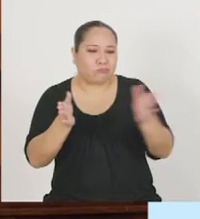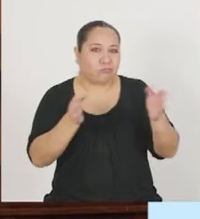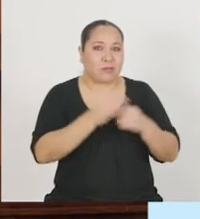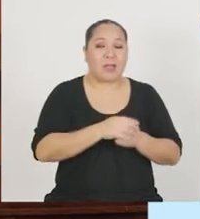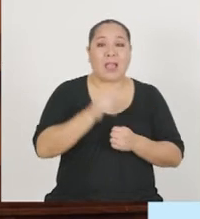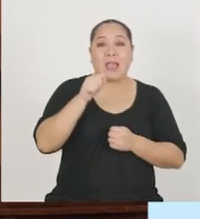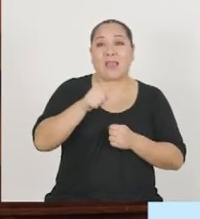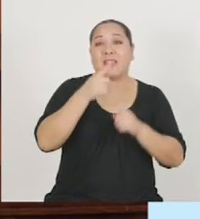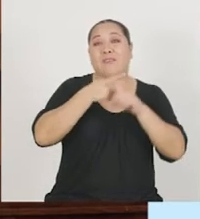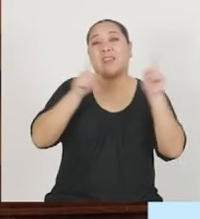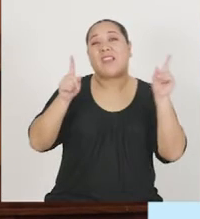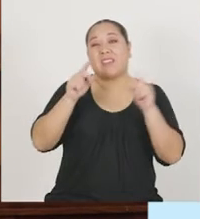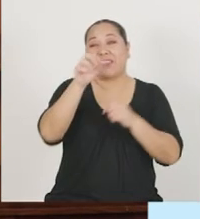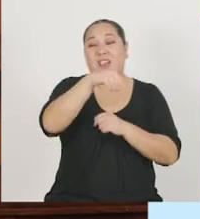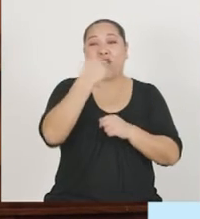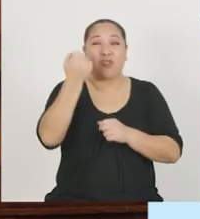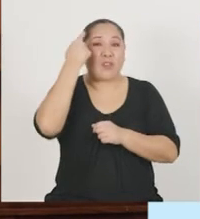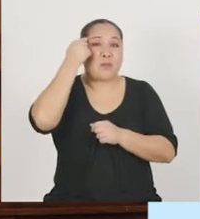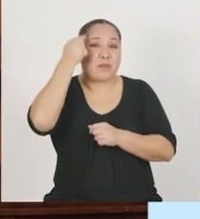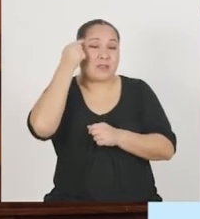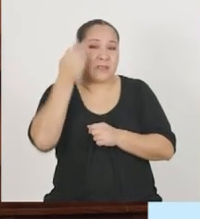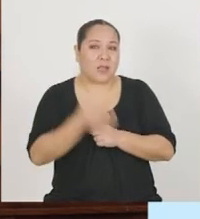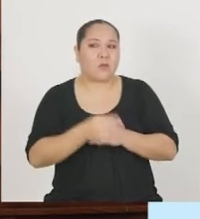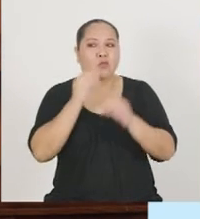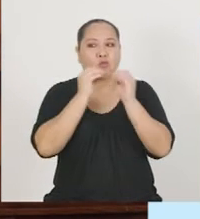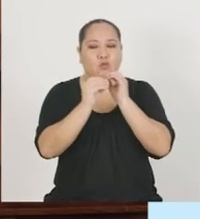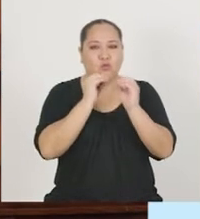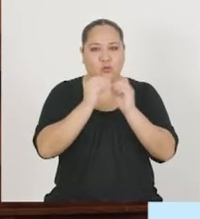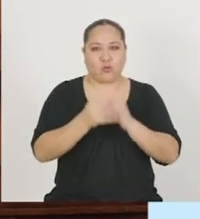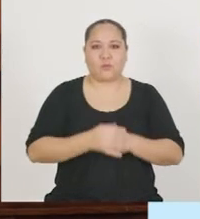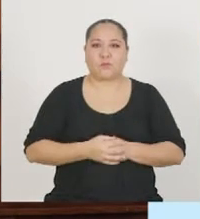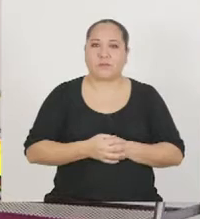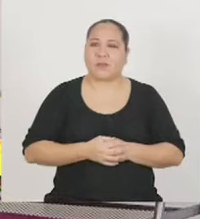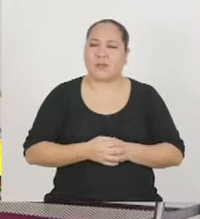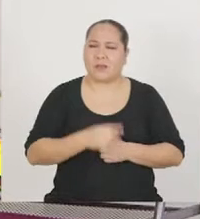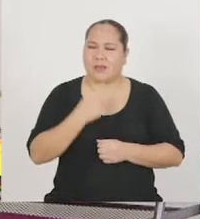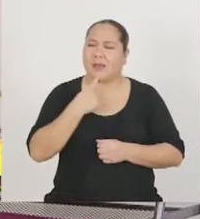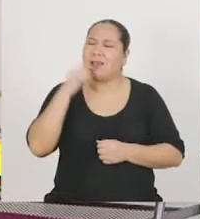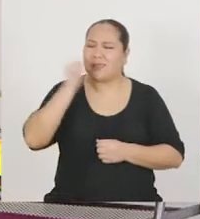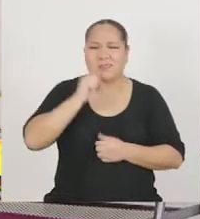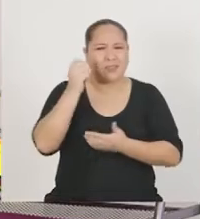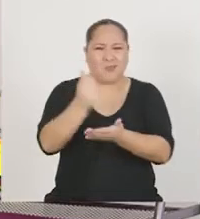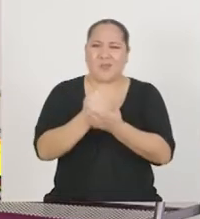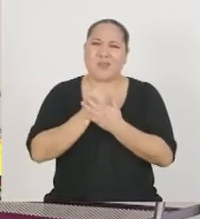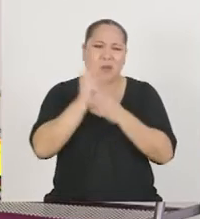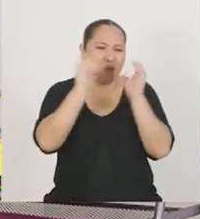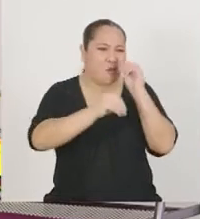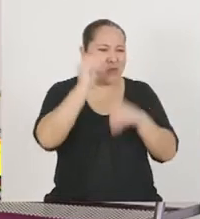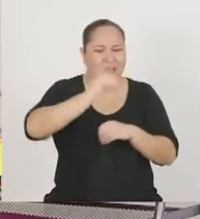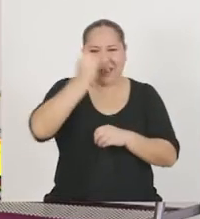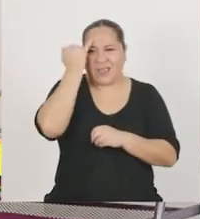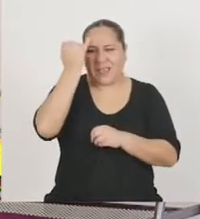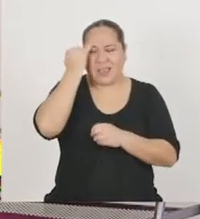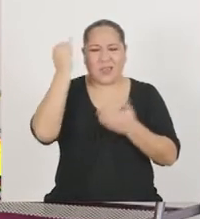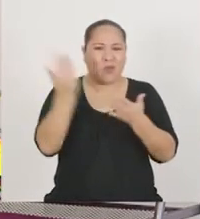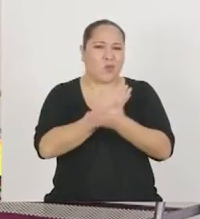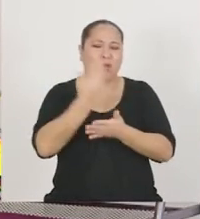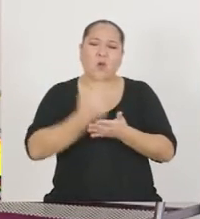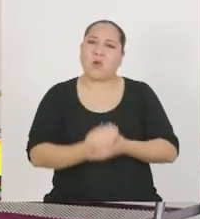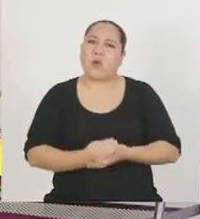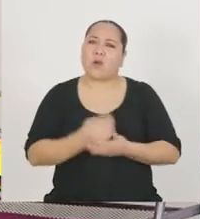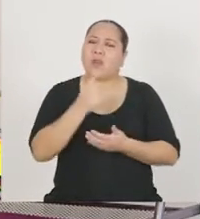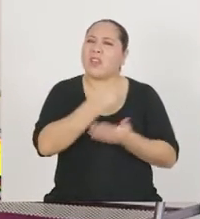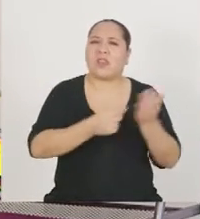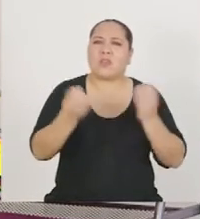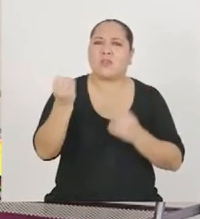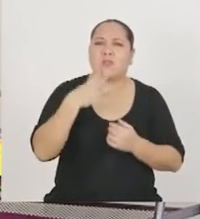distintos a los que solemos tomar cuando pensamos en soluciones. De hecho, que nos va a ayudar a generar ideas innovadoras.